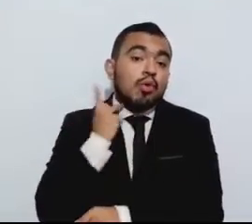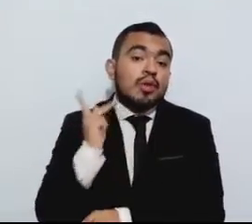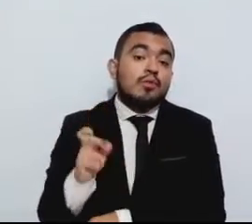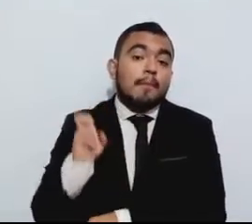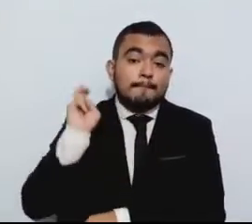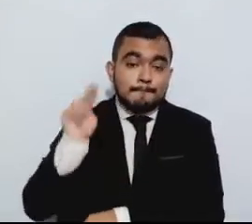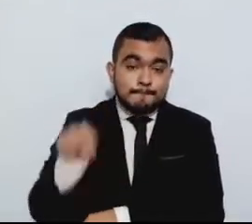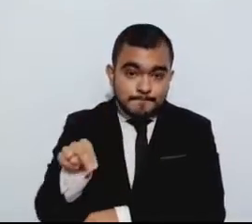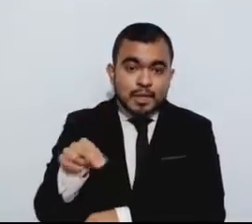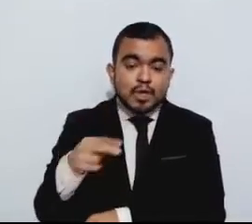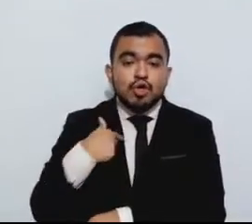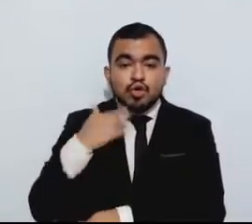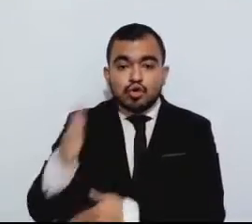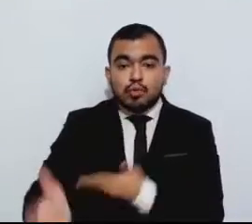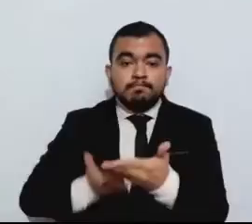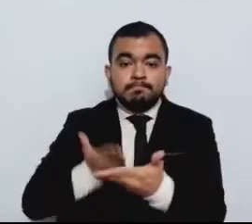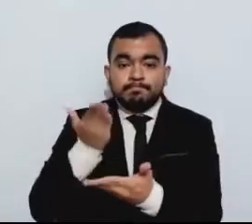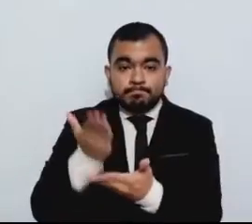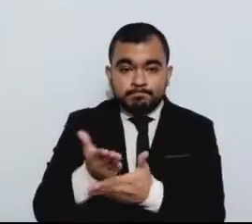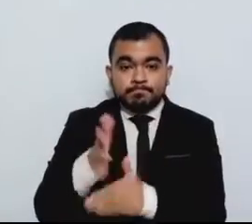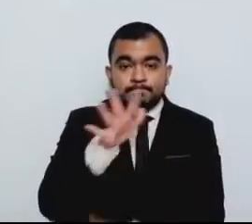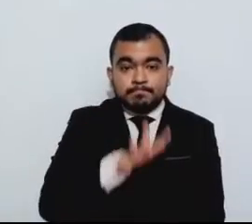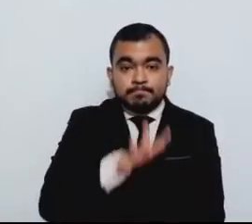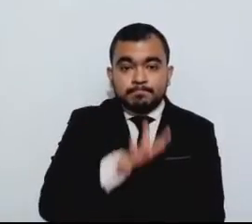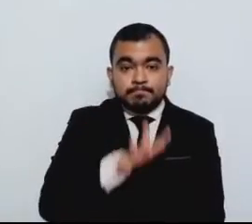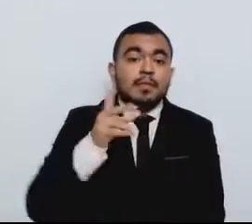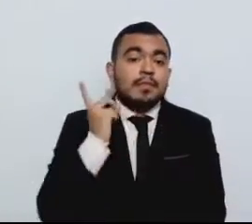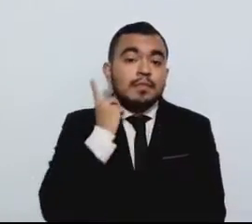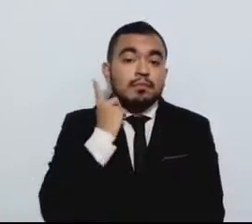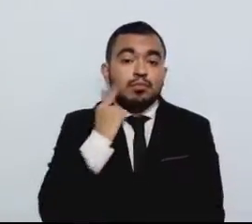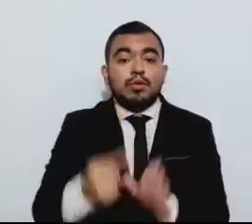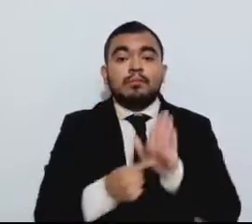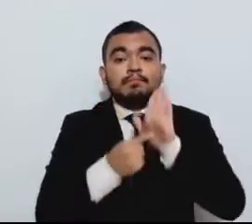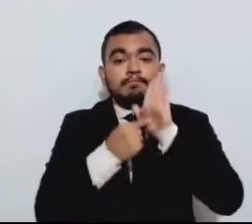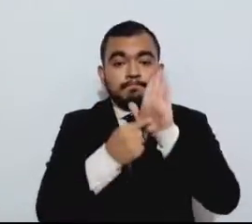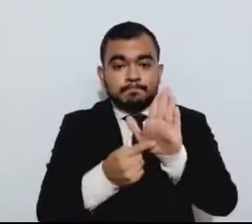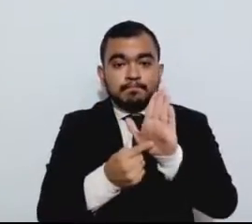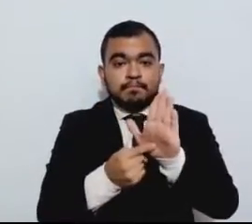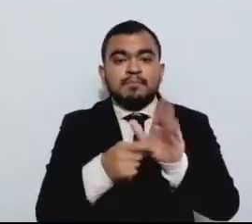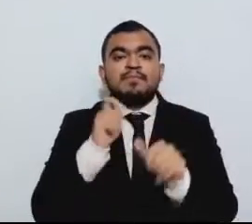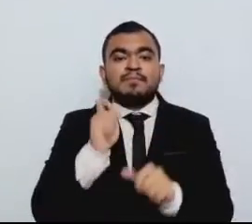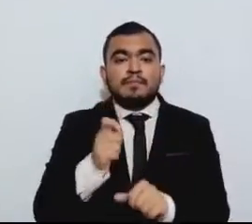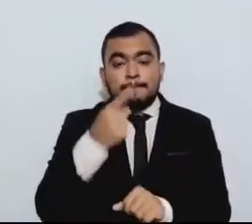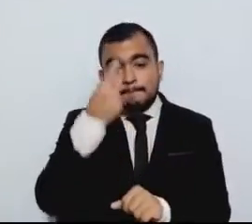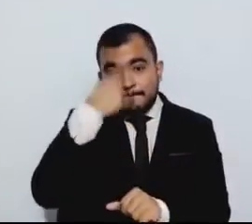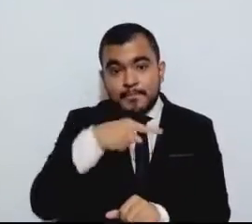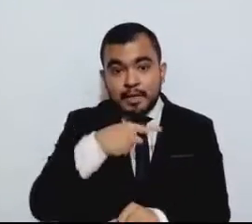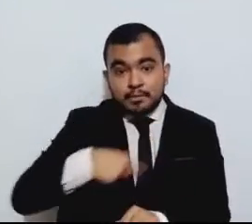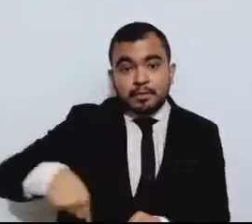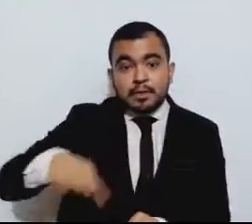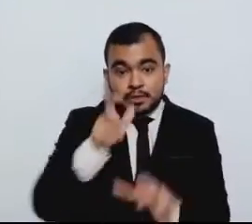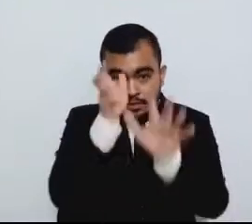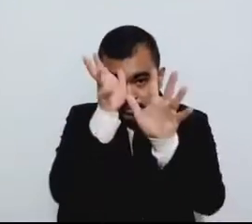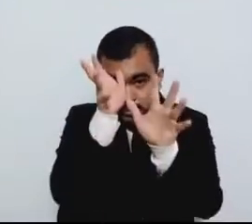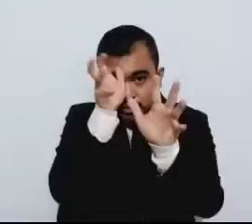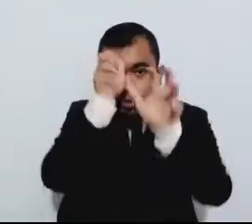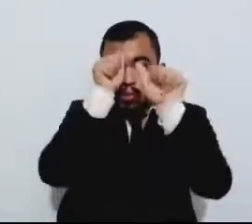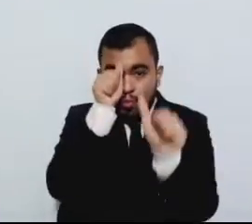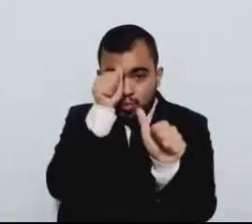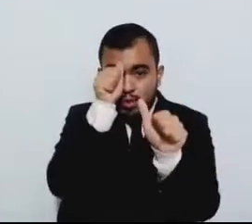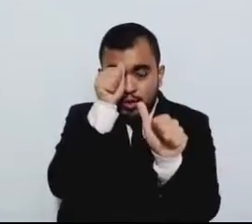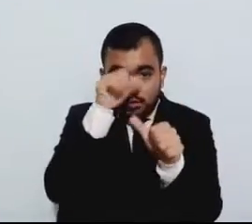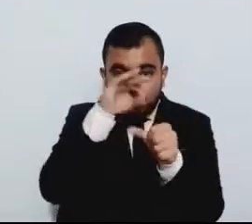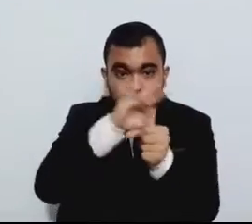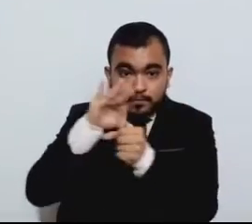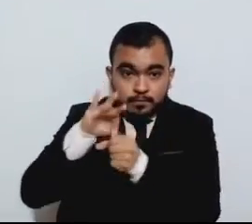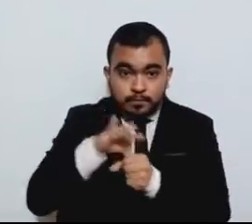someto a consideración de esta Honorable Asamblea el Siguiente Punto de Acuerdo Único. El Honorable